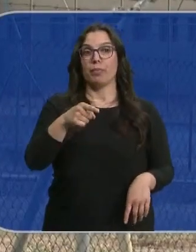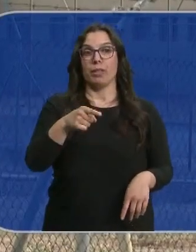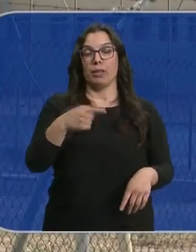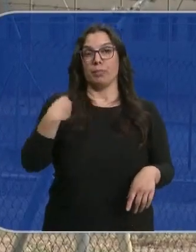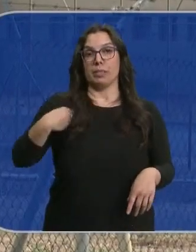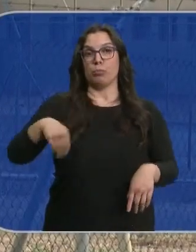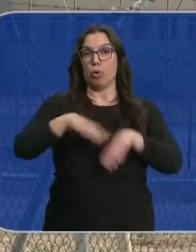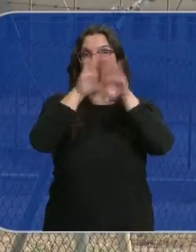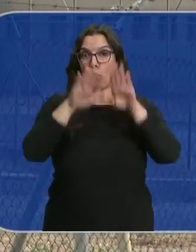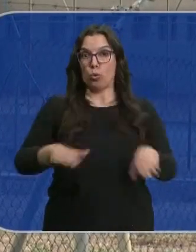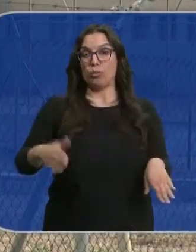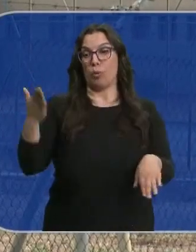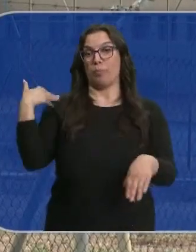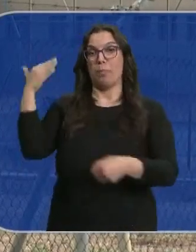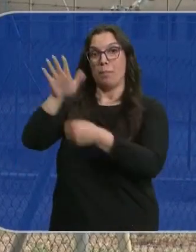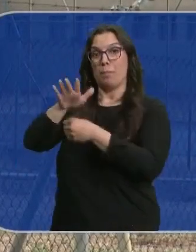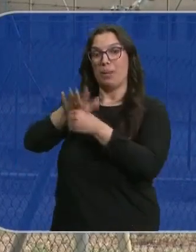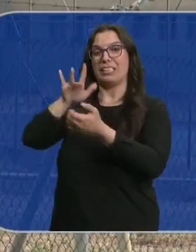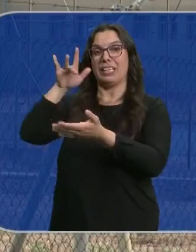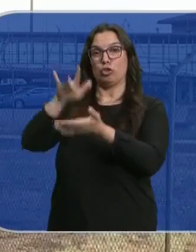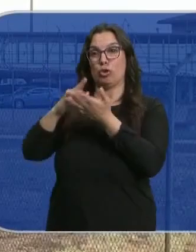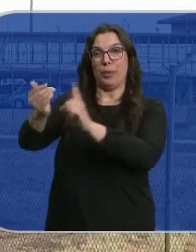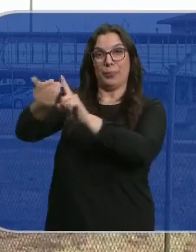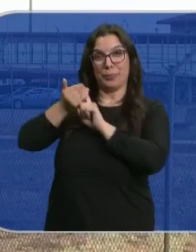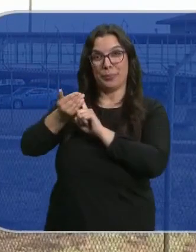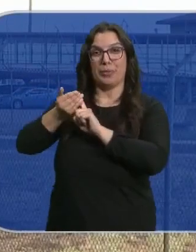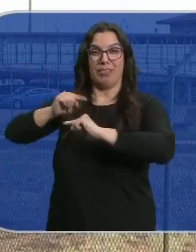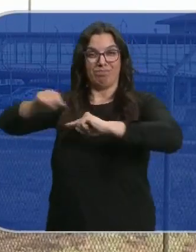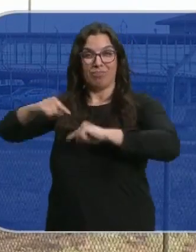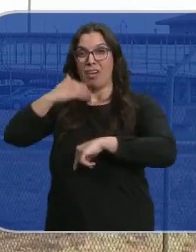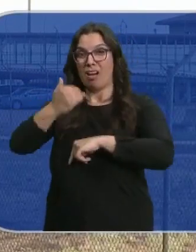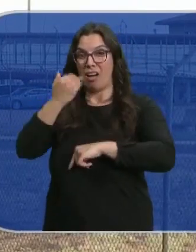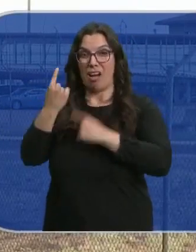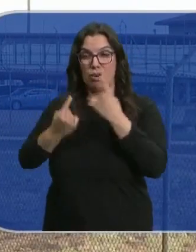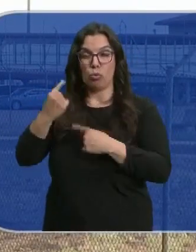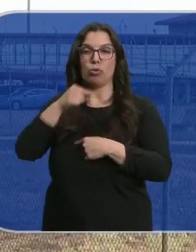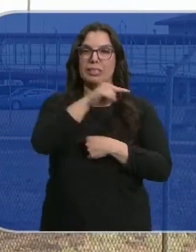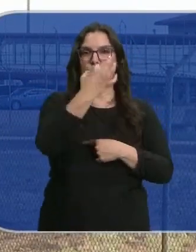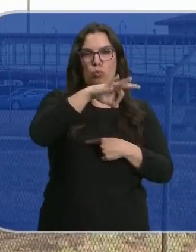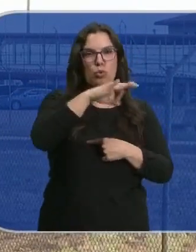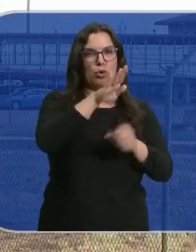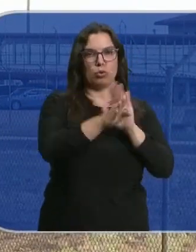que queda en el centro de los que el pasado martes retuvieron a varios mandos de la prisión durante casi una hora.